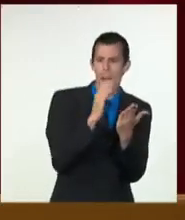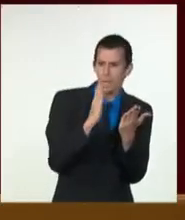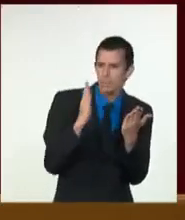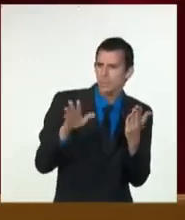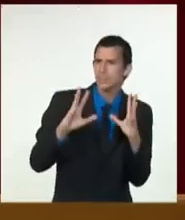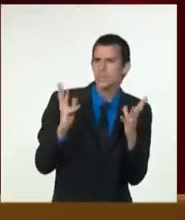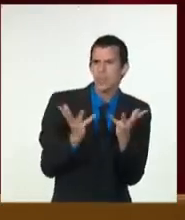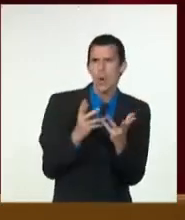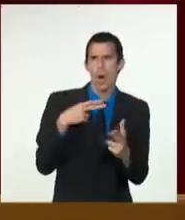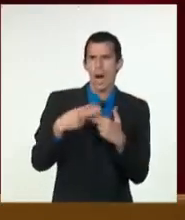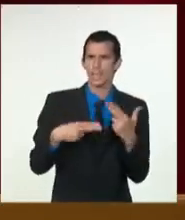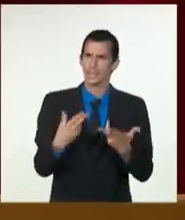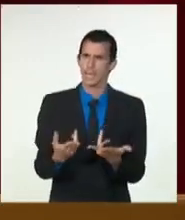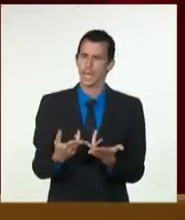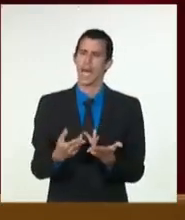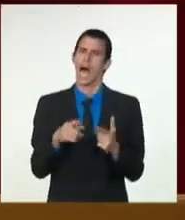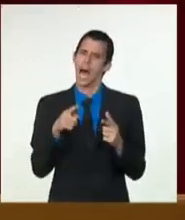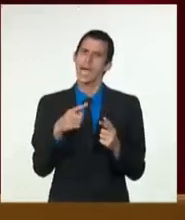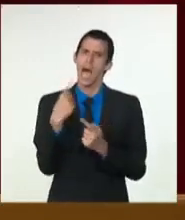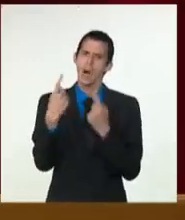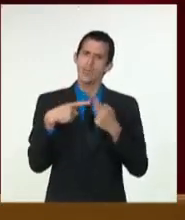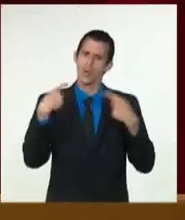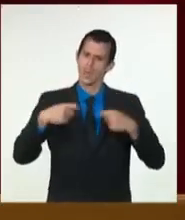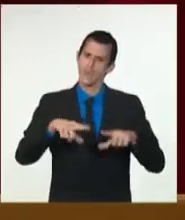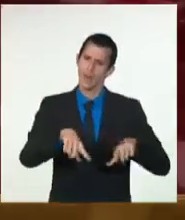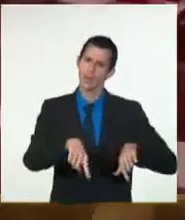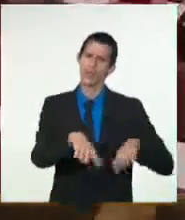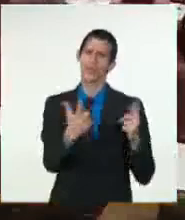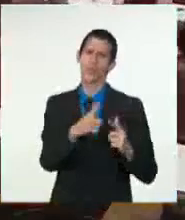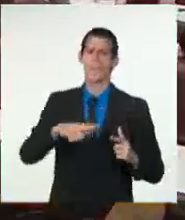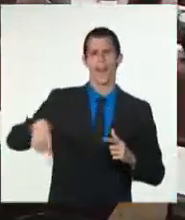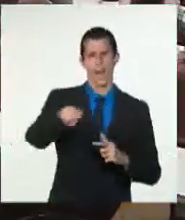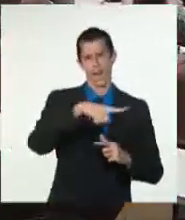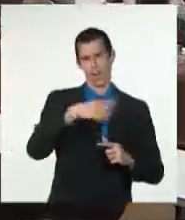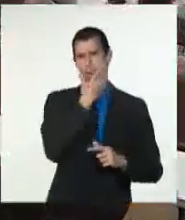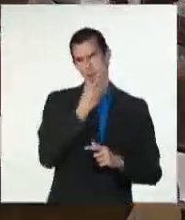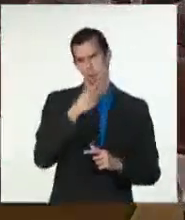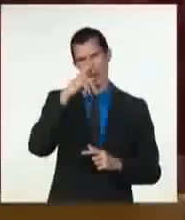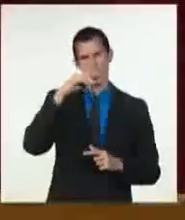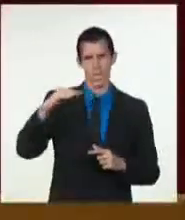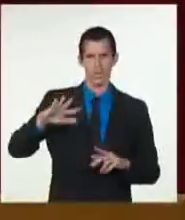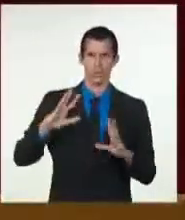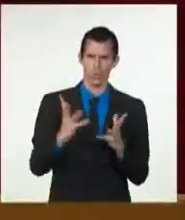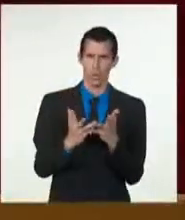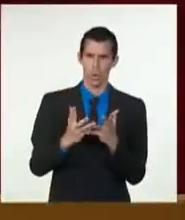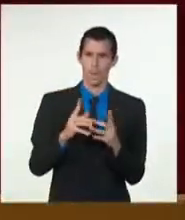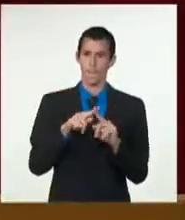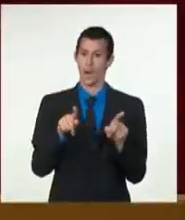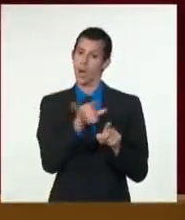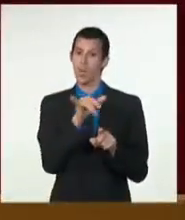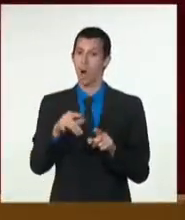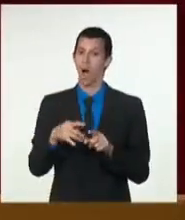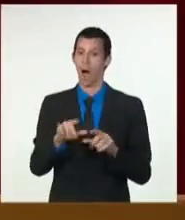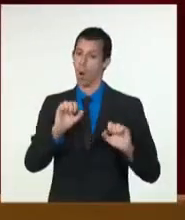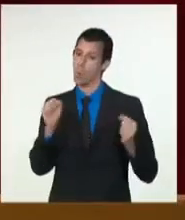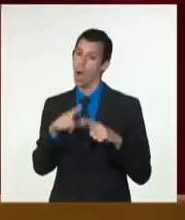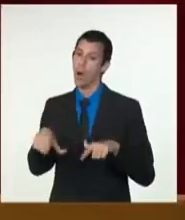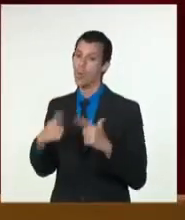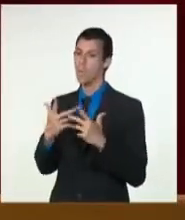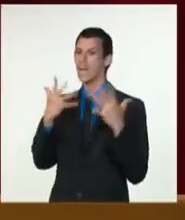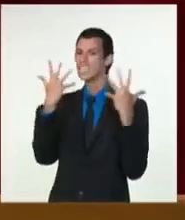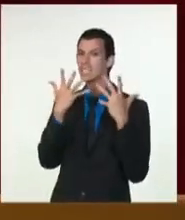y oportunidades, pero también demanda deberes y responsabilidad de las instituciones implicadas y de la participación